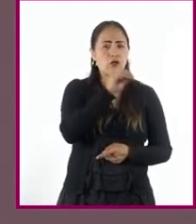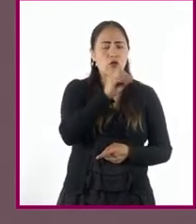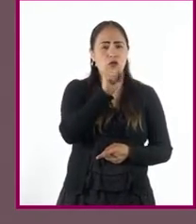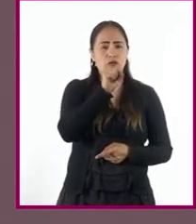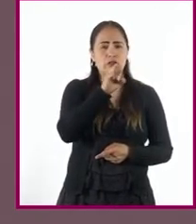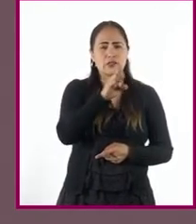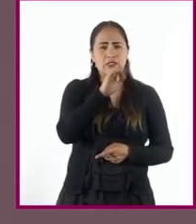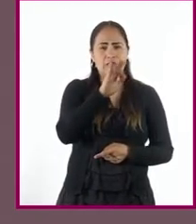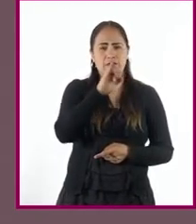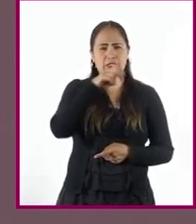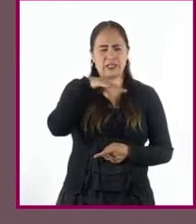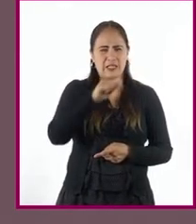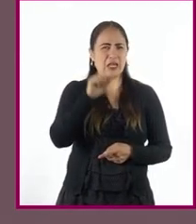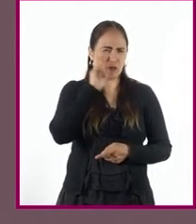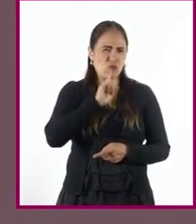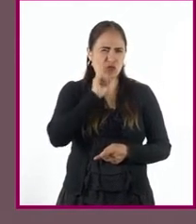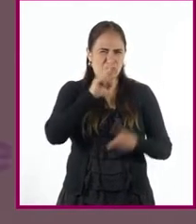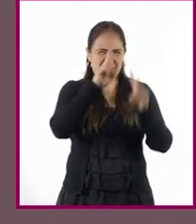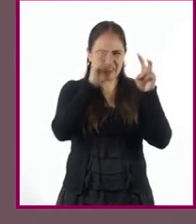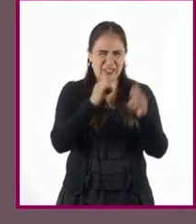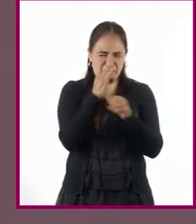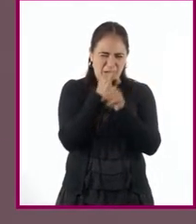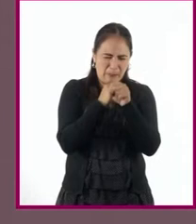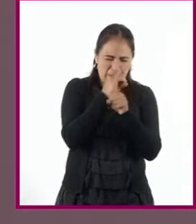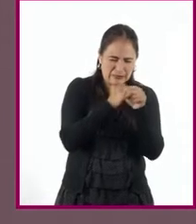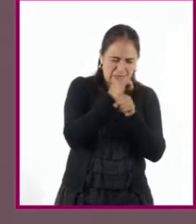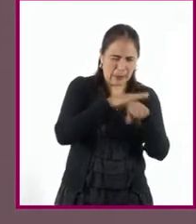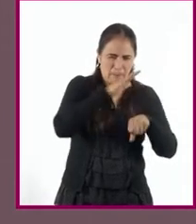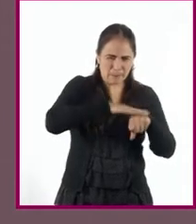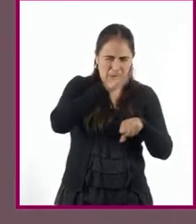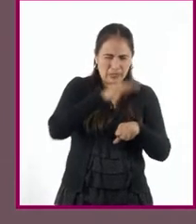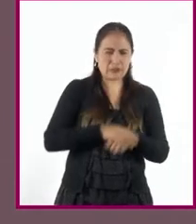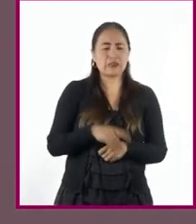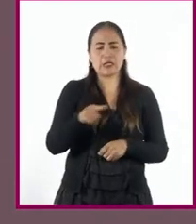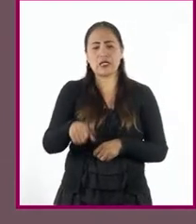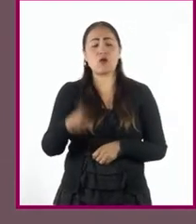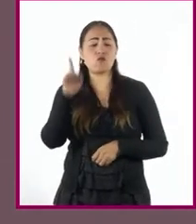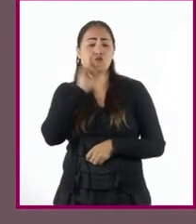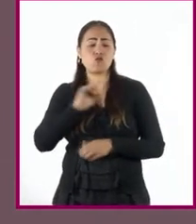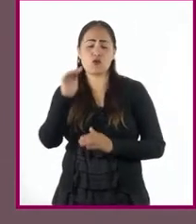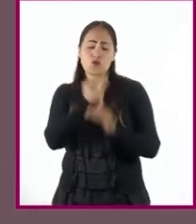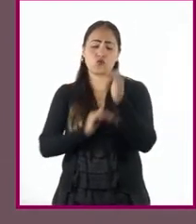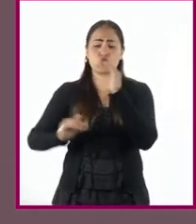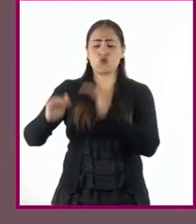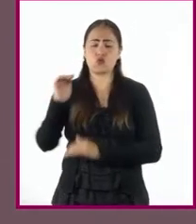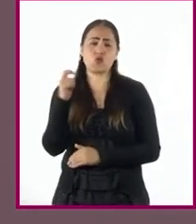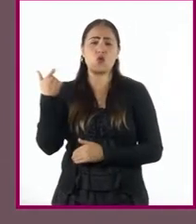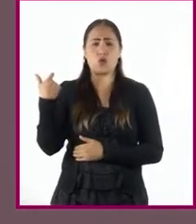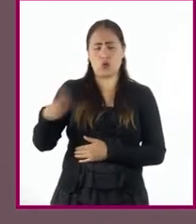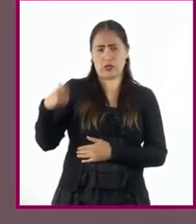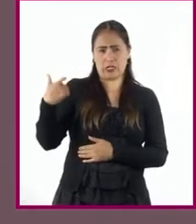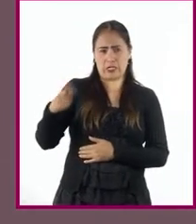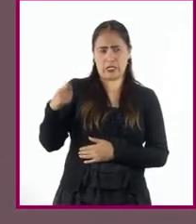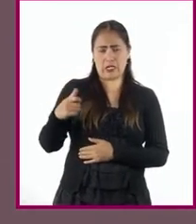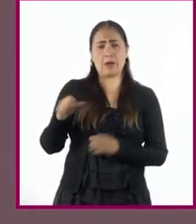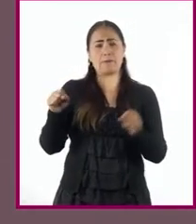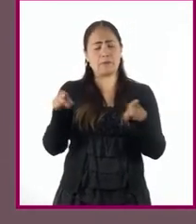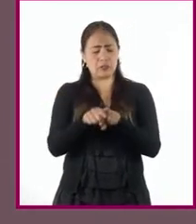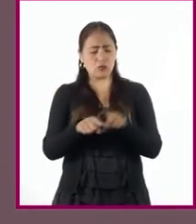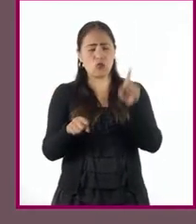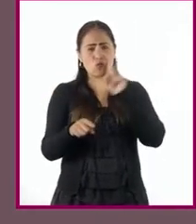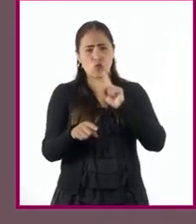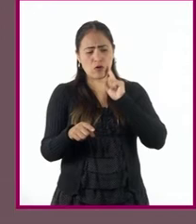en el estudio de la cultura femenina no hispana, damas de alta cultura y posición social, así como de estratos bajos,